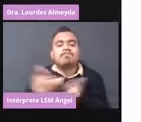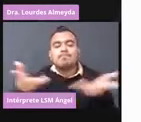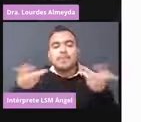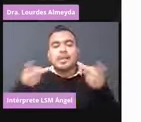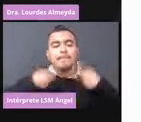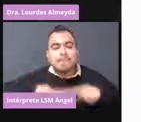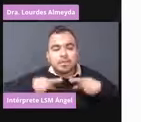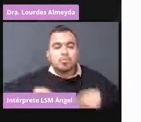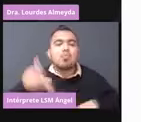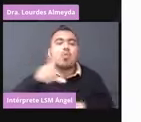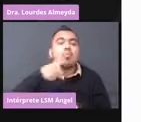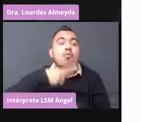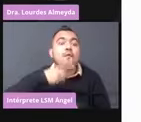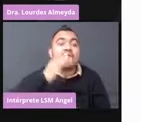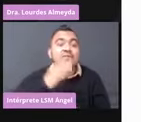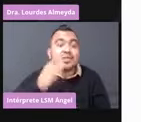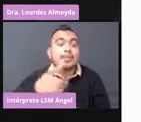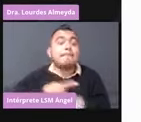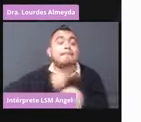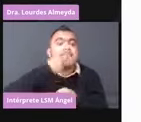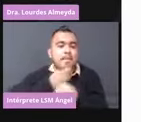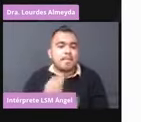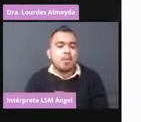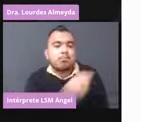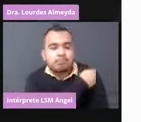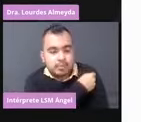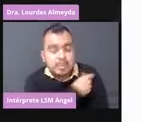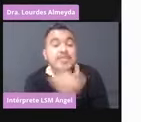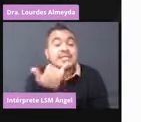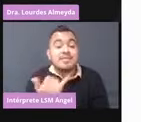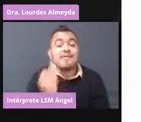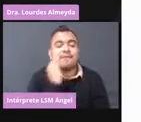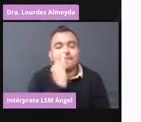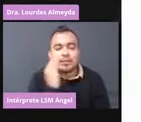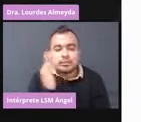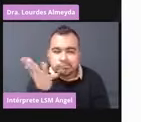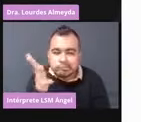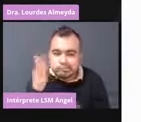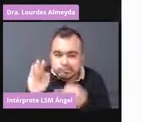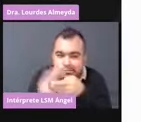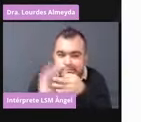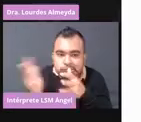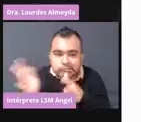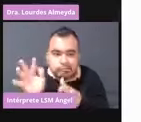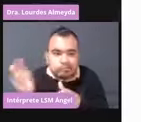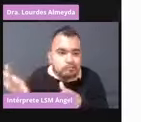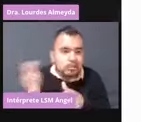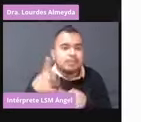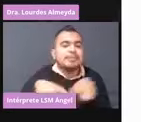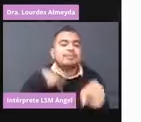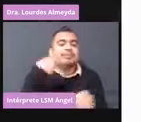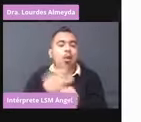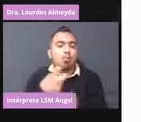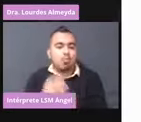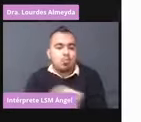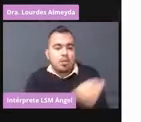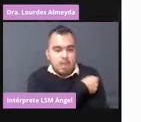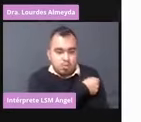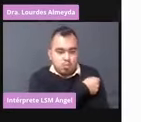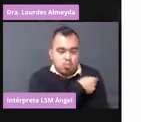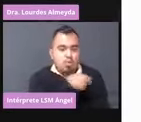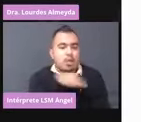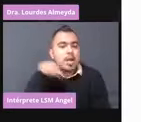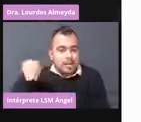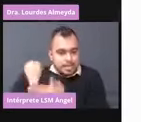primera dosis y la fecha de aproximada de la segunda dosis. Aquí acuerden que son de